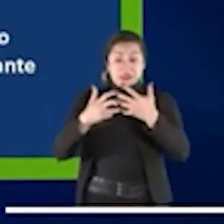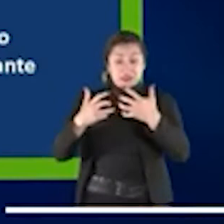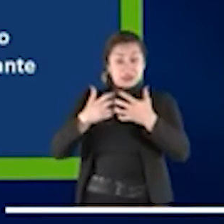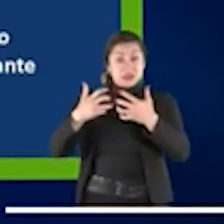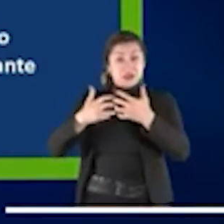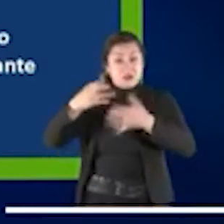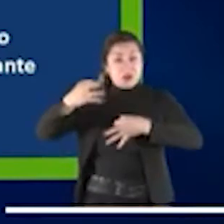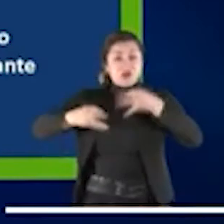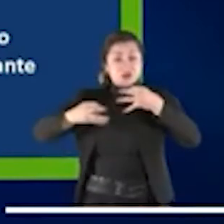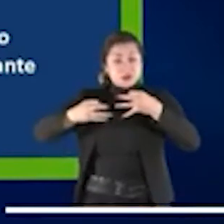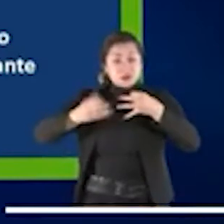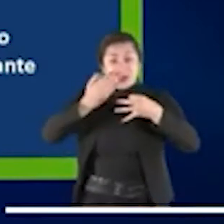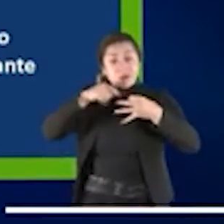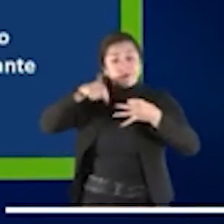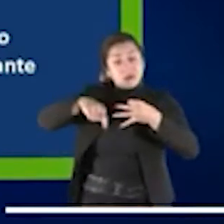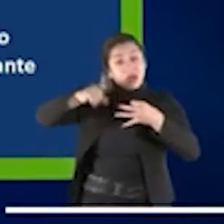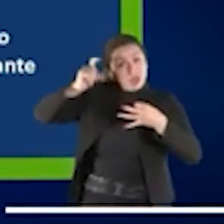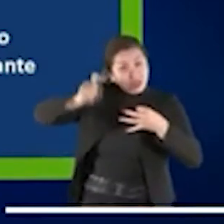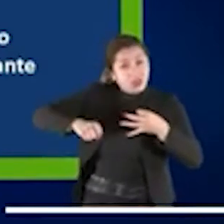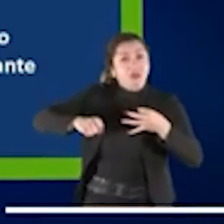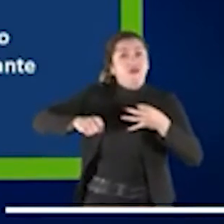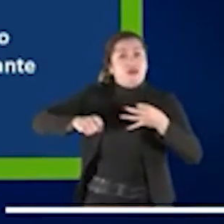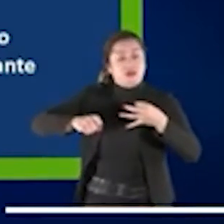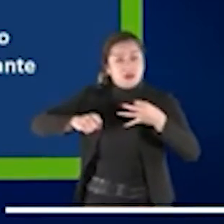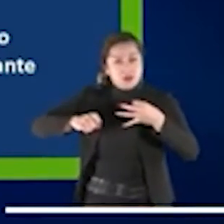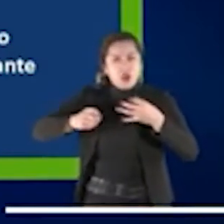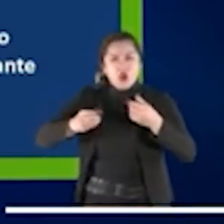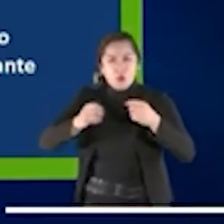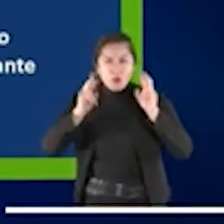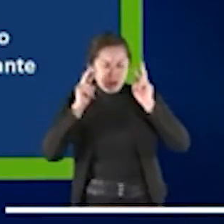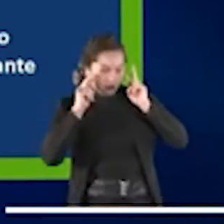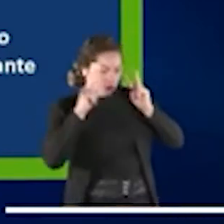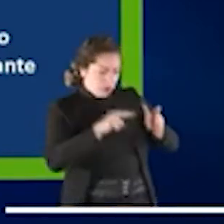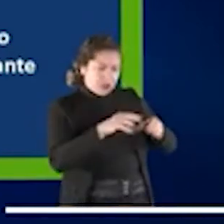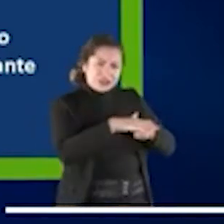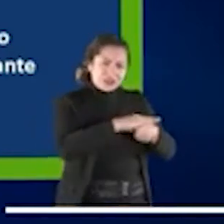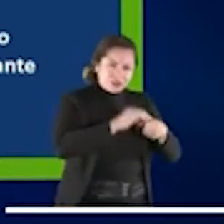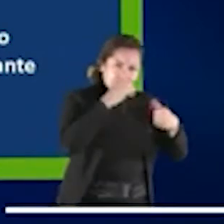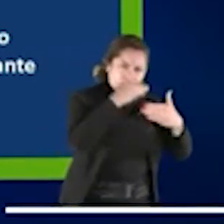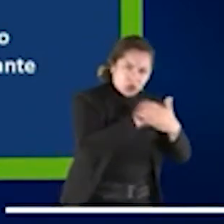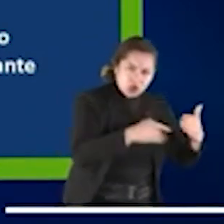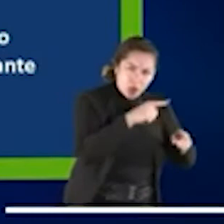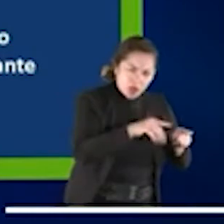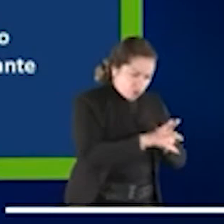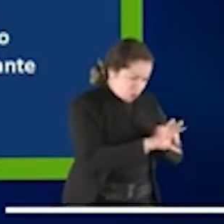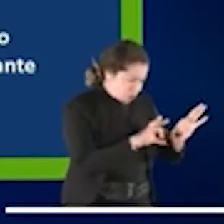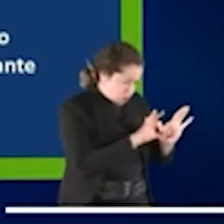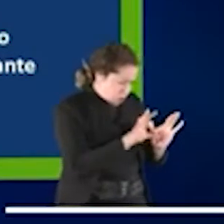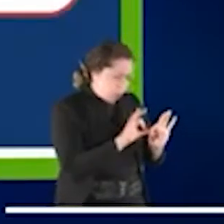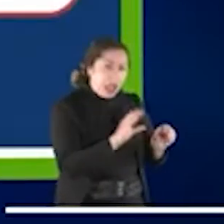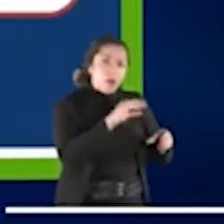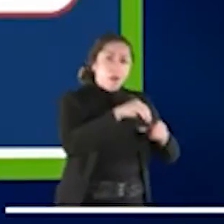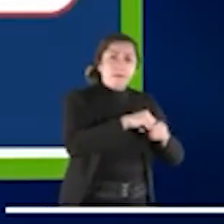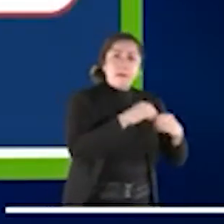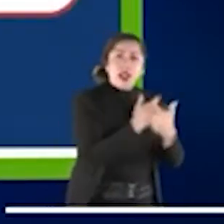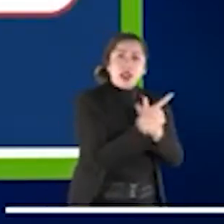abordar casos específicos de otra manera que por la privación de libertad.